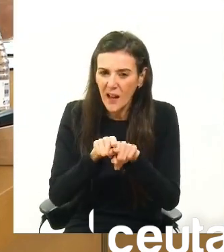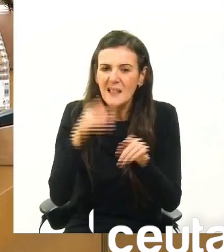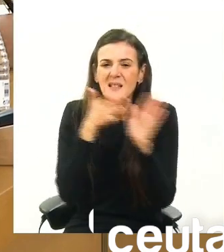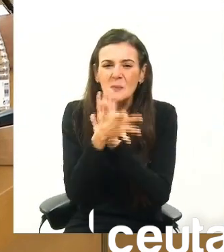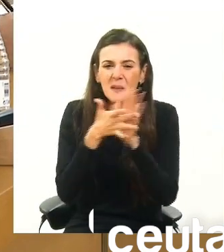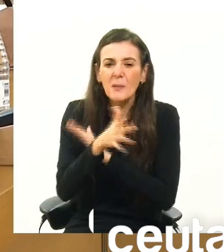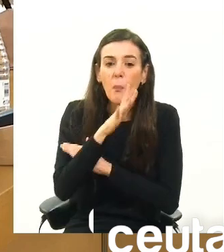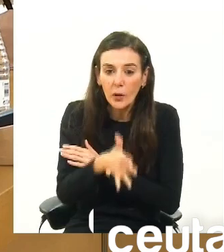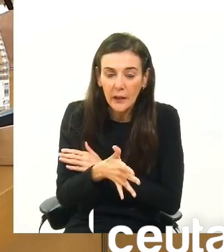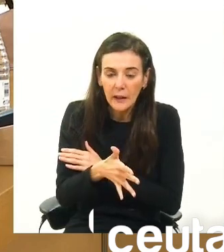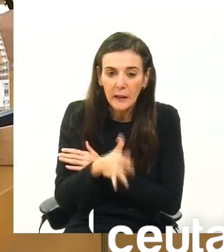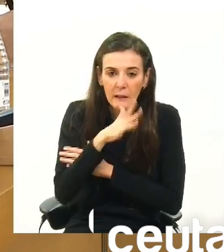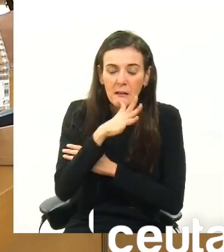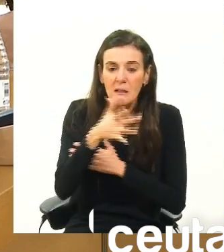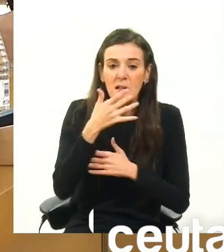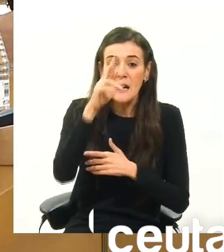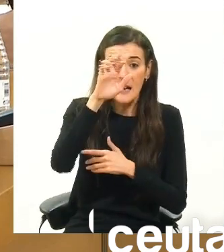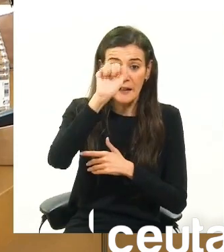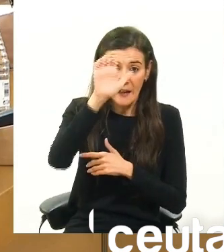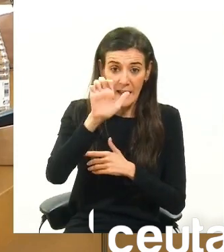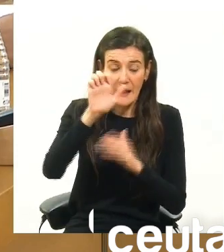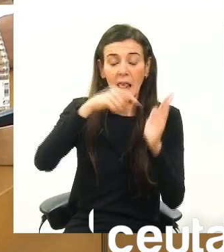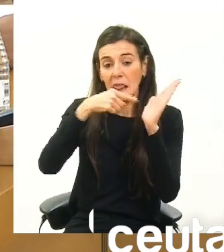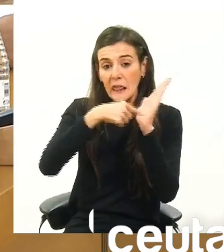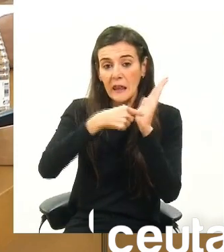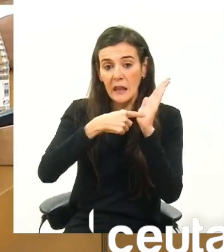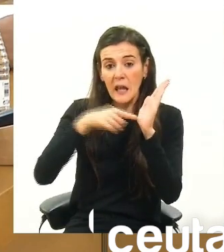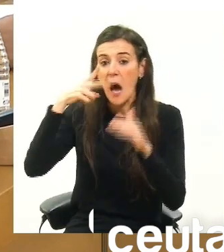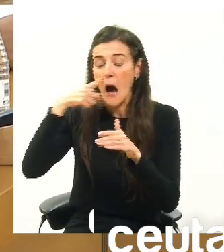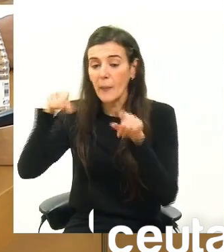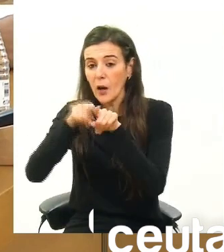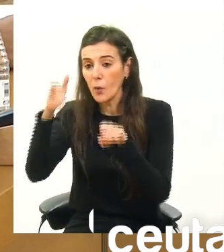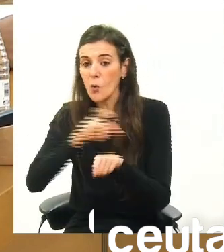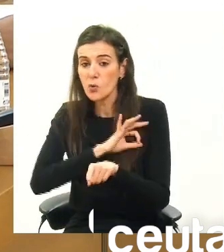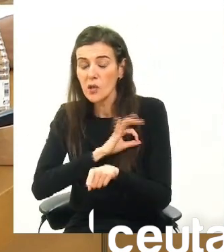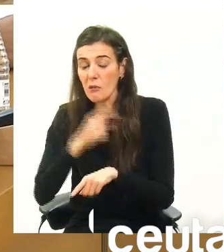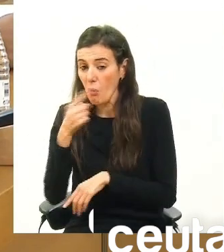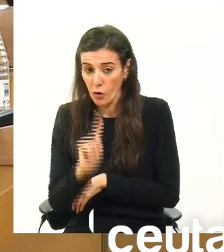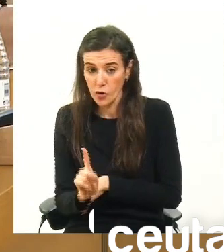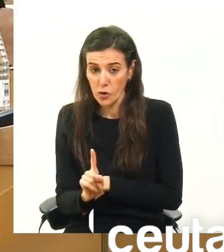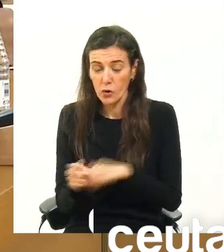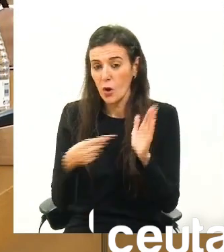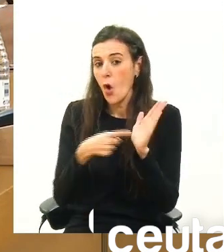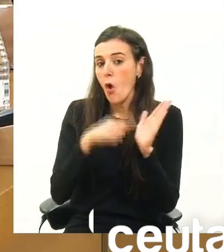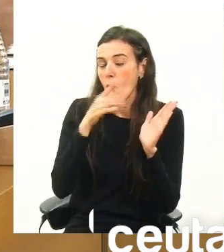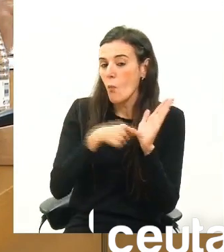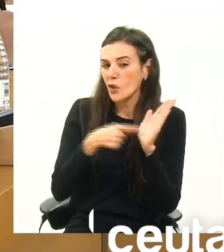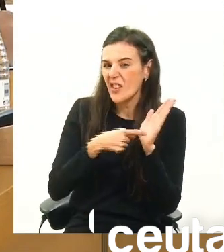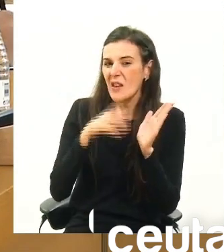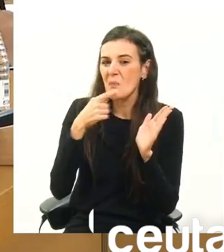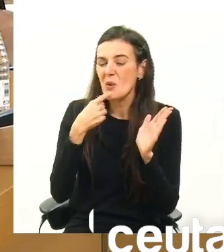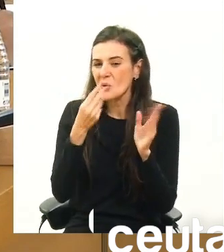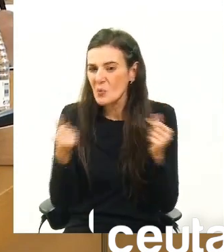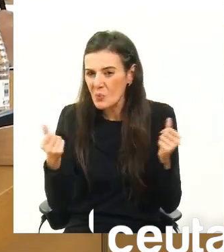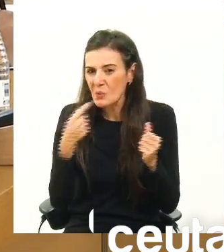una explicación. La RAE ya la dio que no recomienda hablar como usted. Y no lo digo por su acento ni